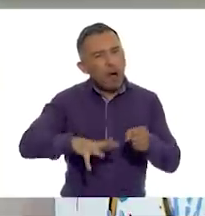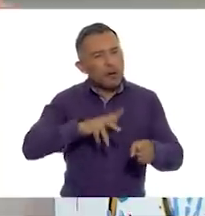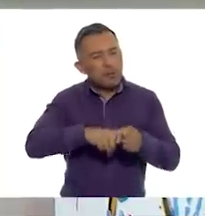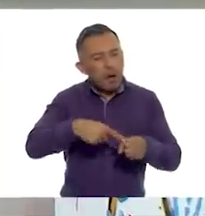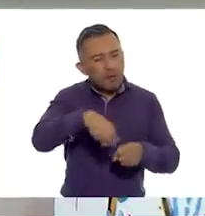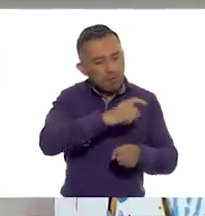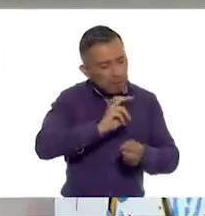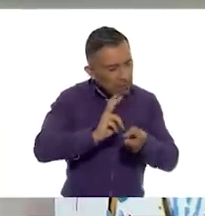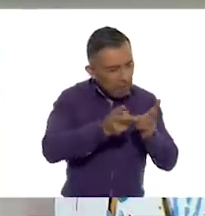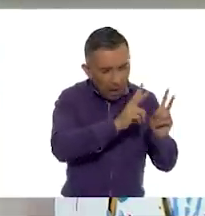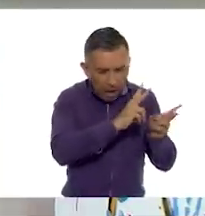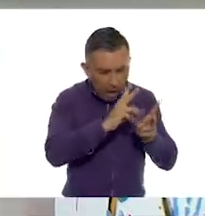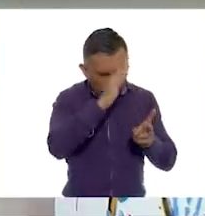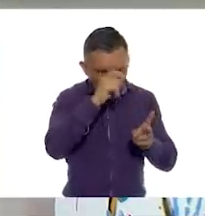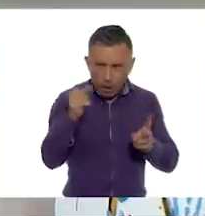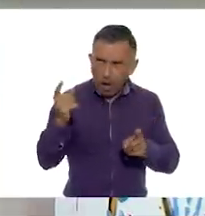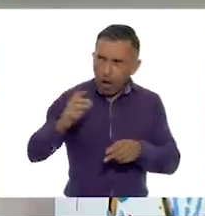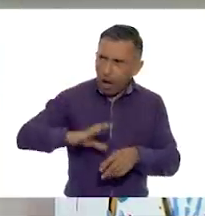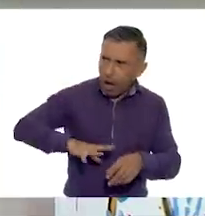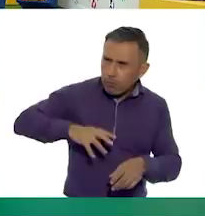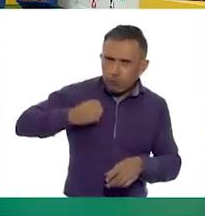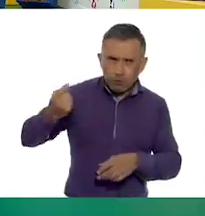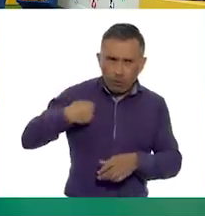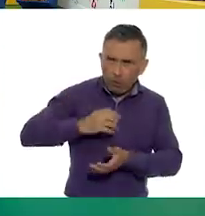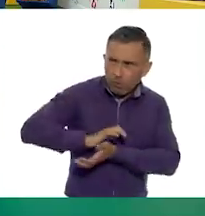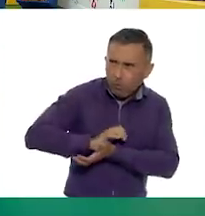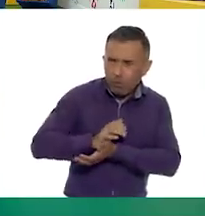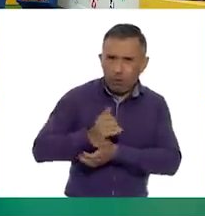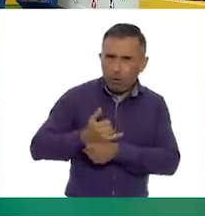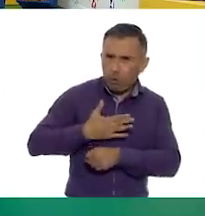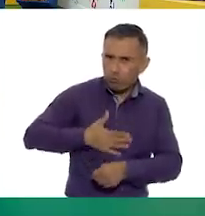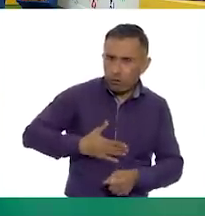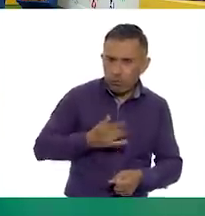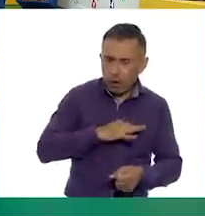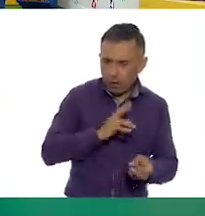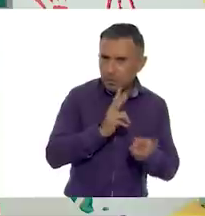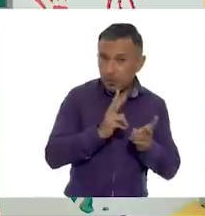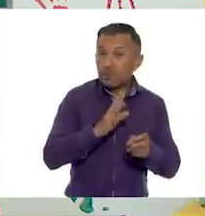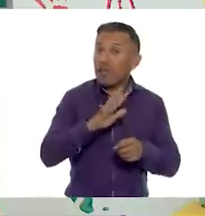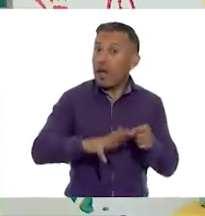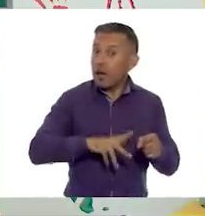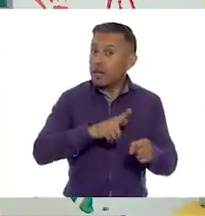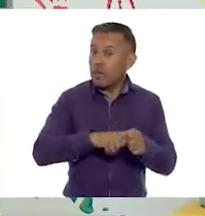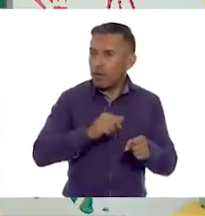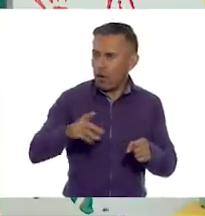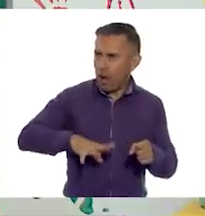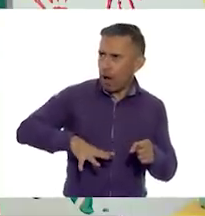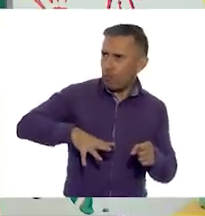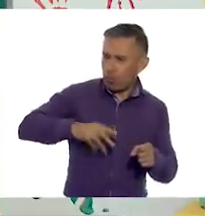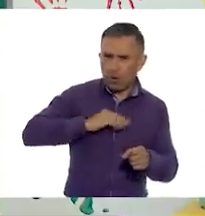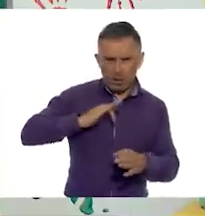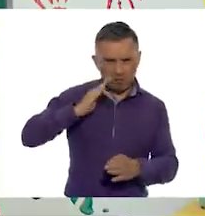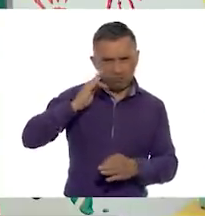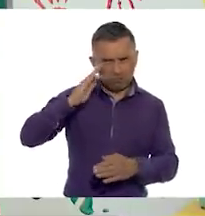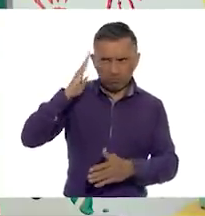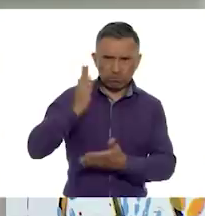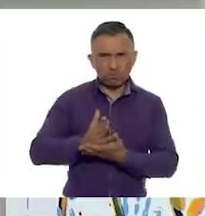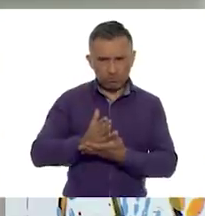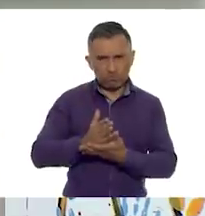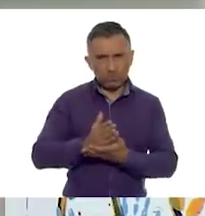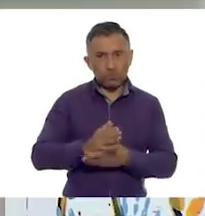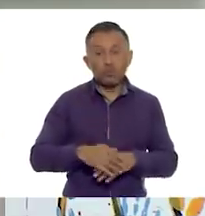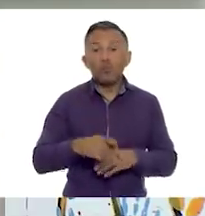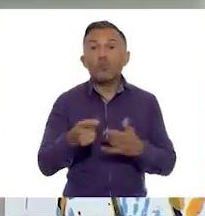esta situación tan injusta, ¿o no, maestra? Así es. Los animales pueden acabar con esta situación injusta. Este cuento,